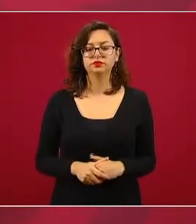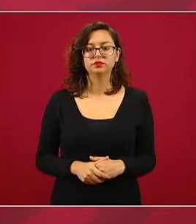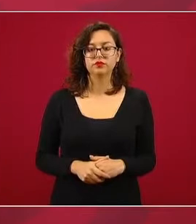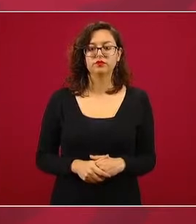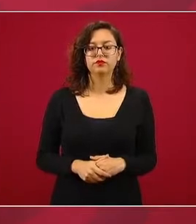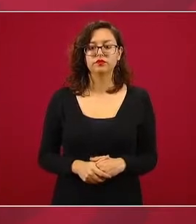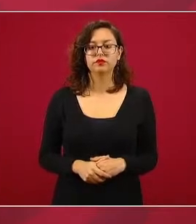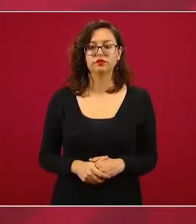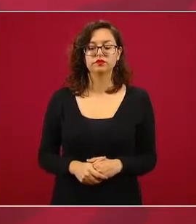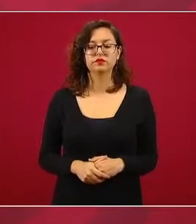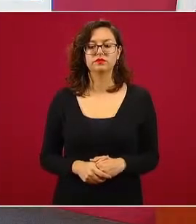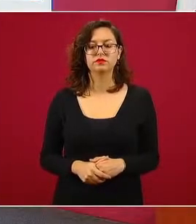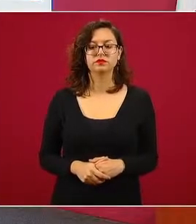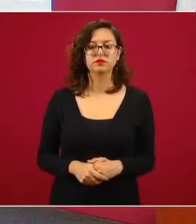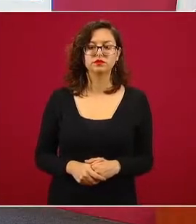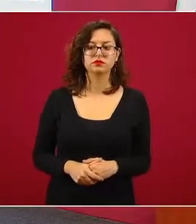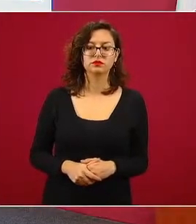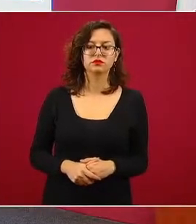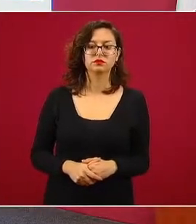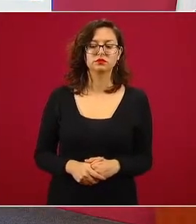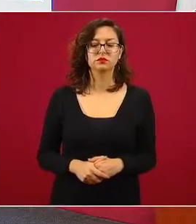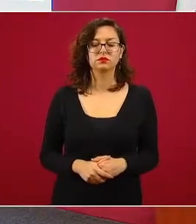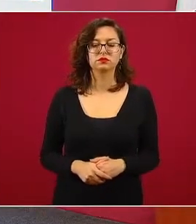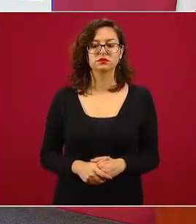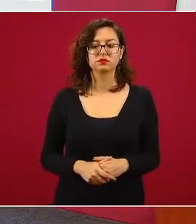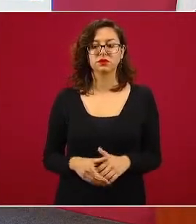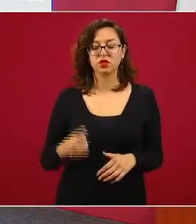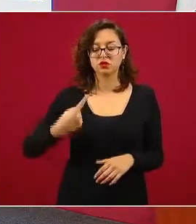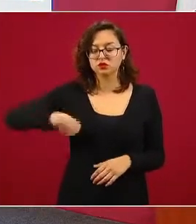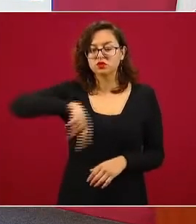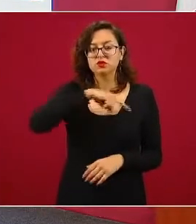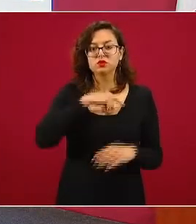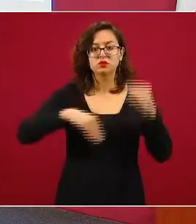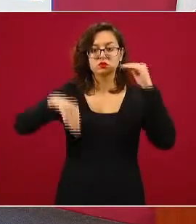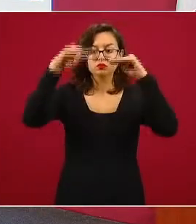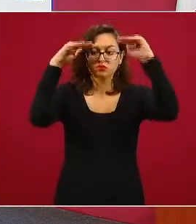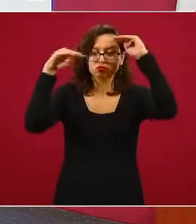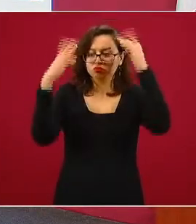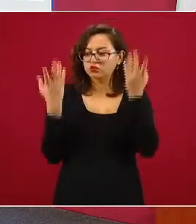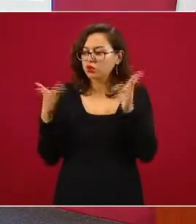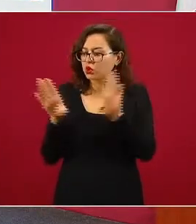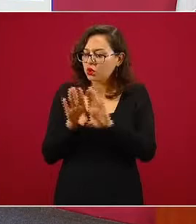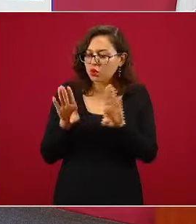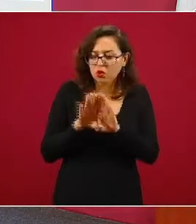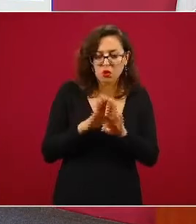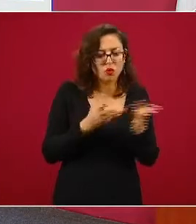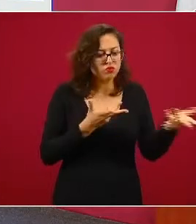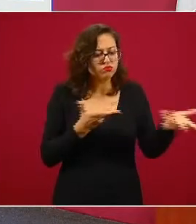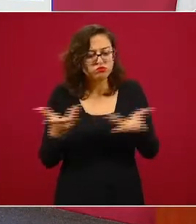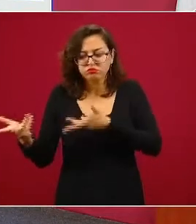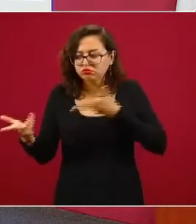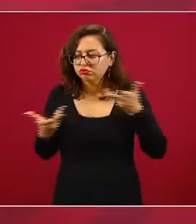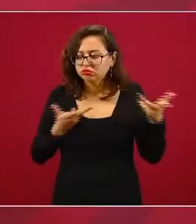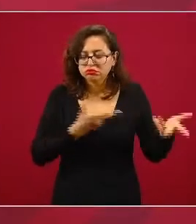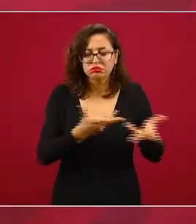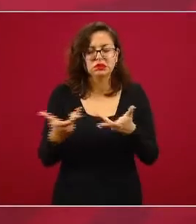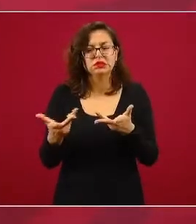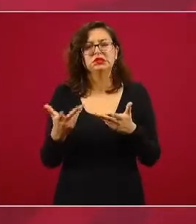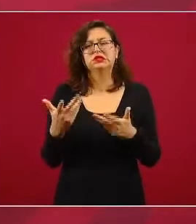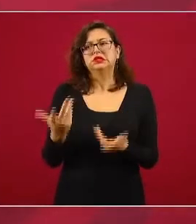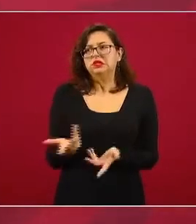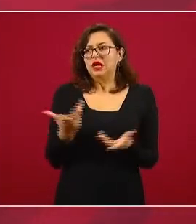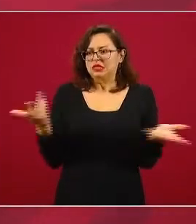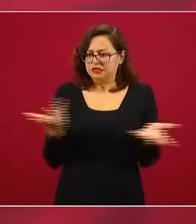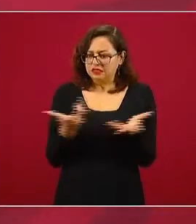Estamos obligados a buscar alternativas, a imaginar y diseñar respuestas para que las niñas,